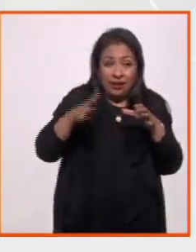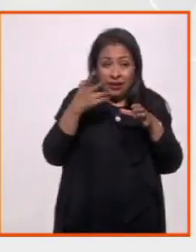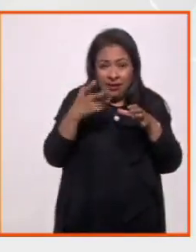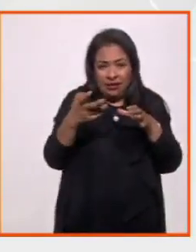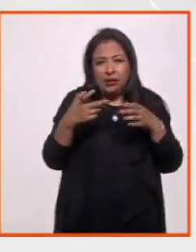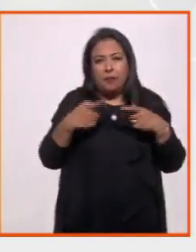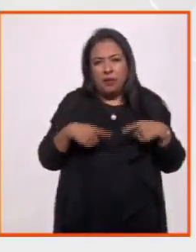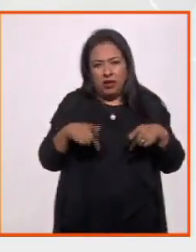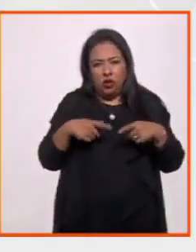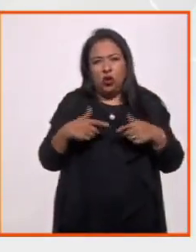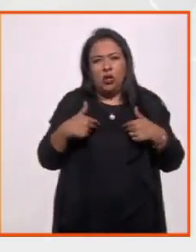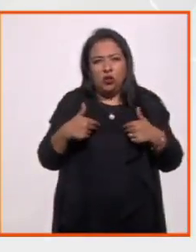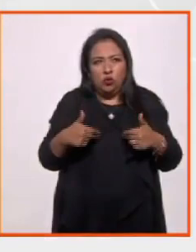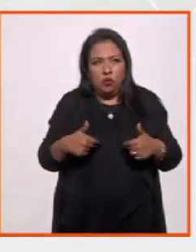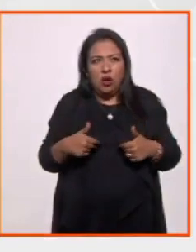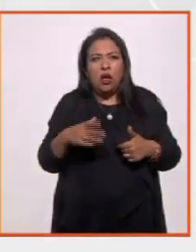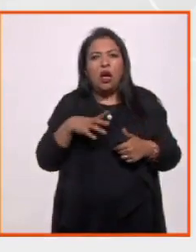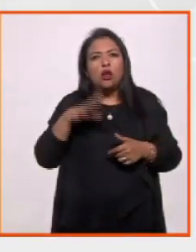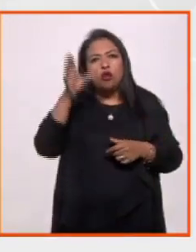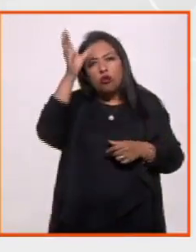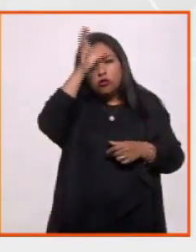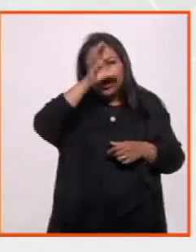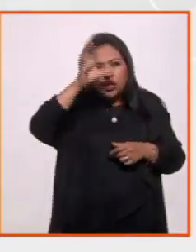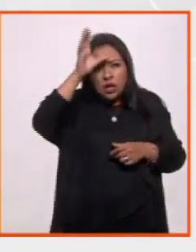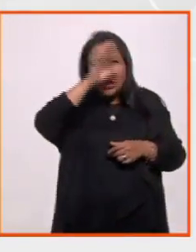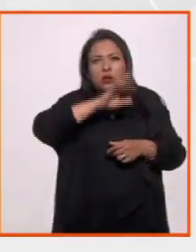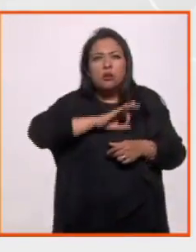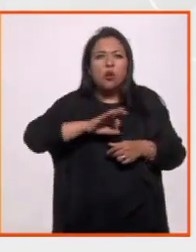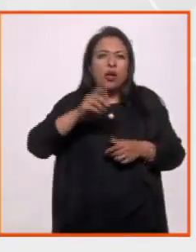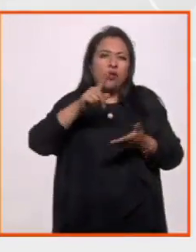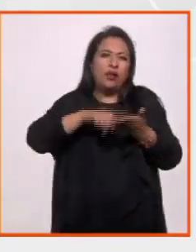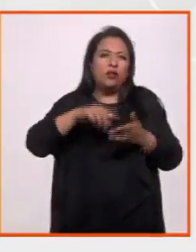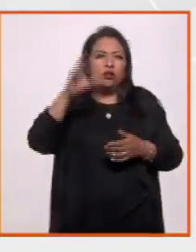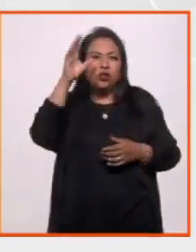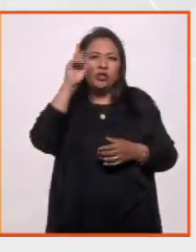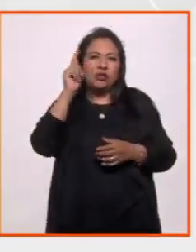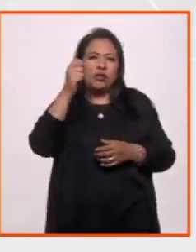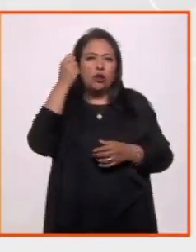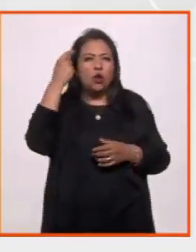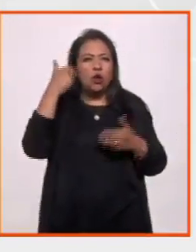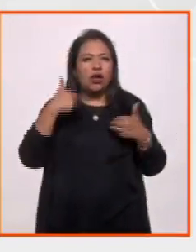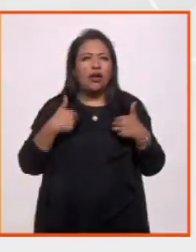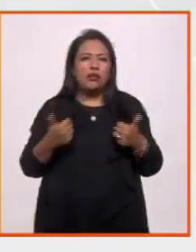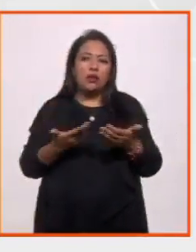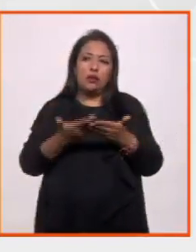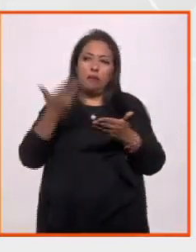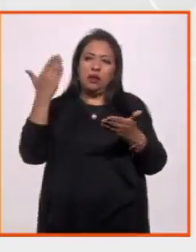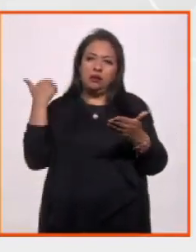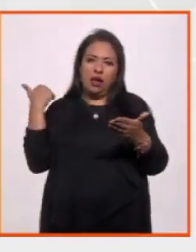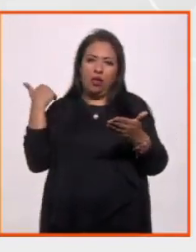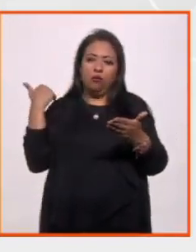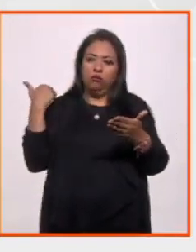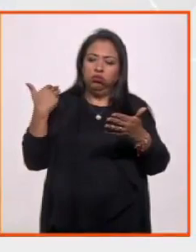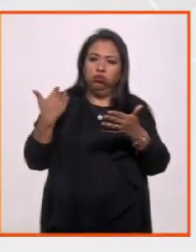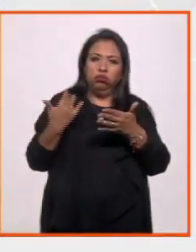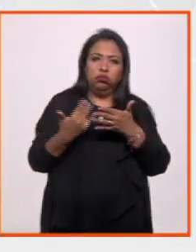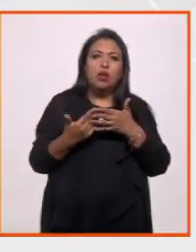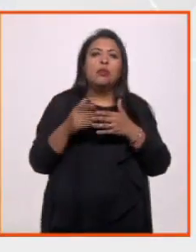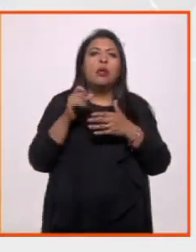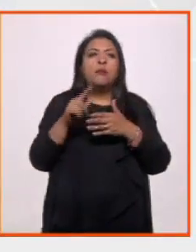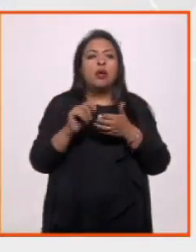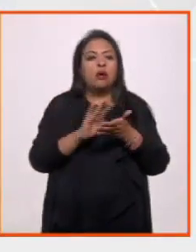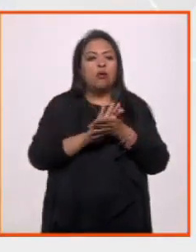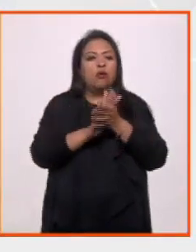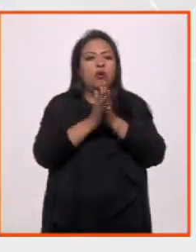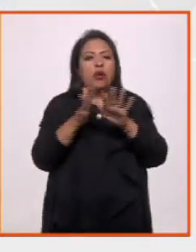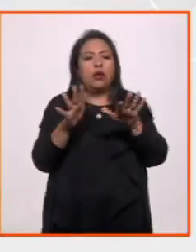los seres humanos, adquieren la conciencia y la capacidad científica y tecnológica para entender todo su pasado, para empezar incluso a